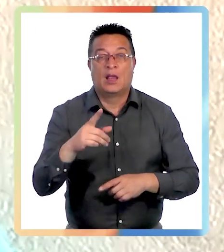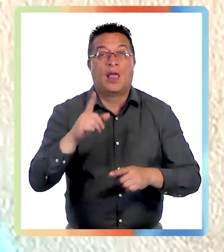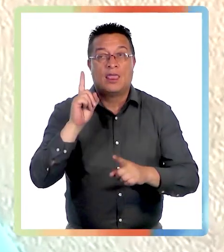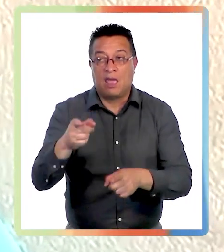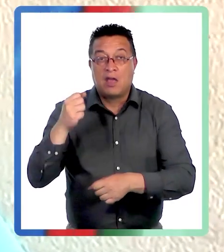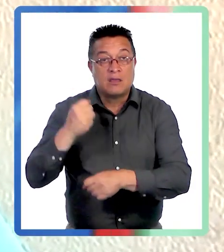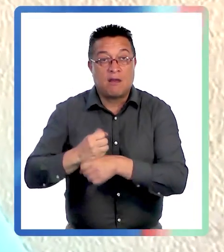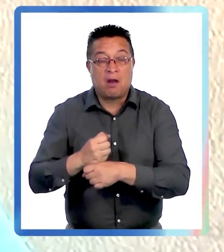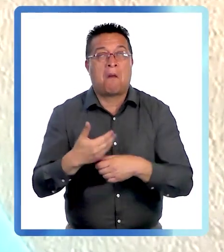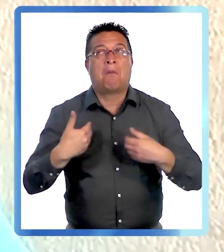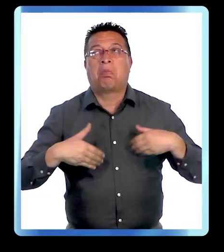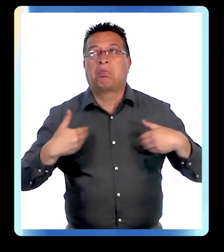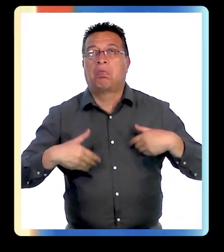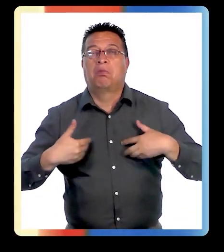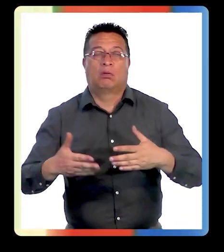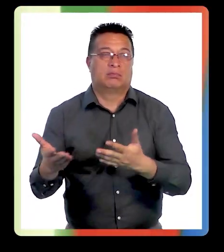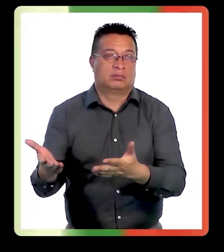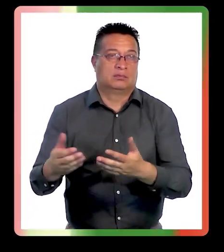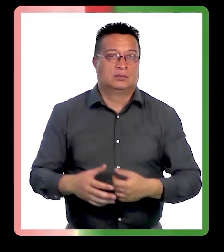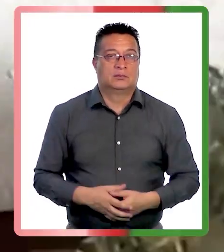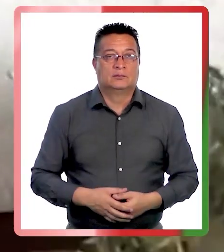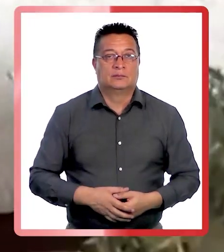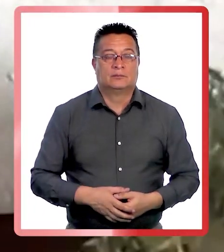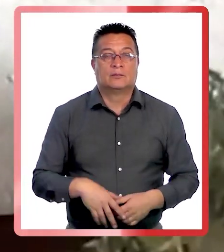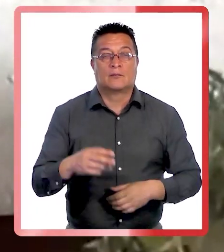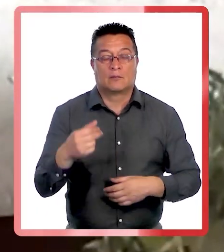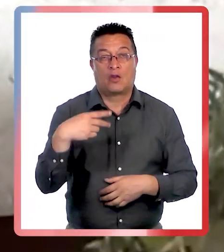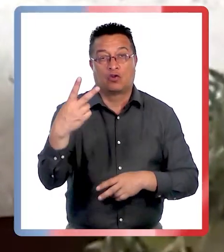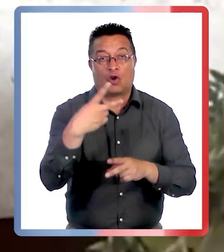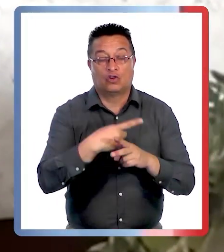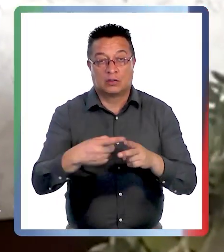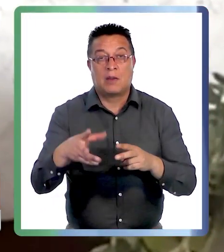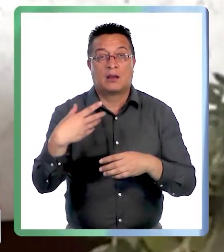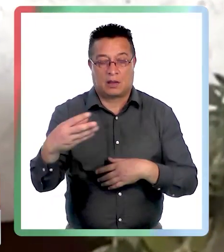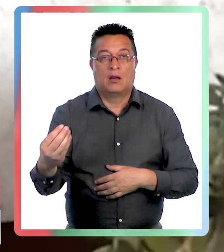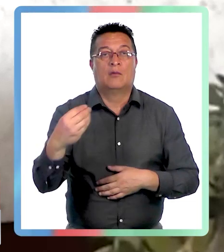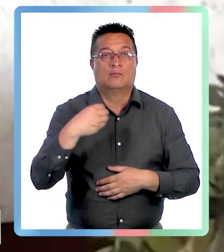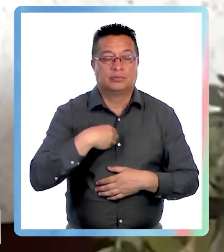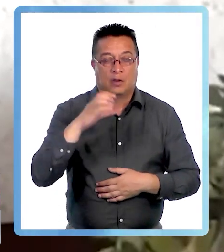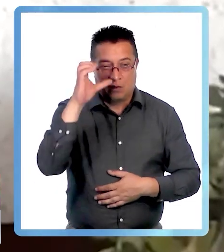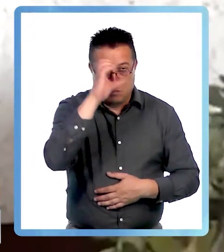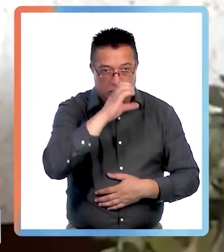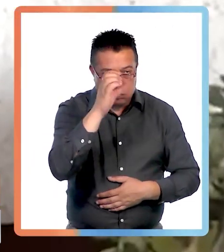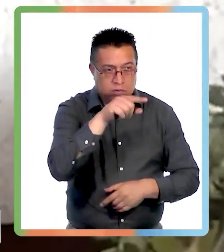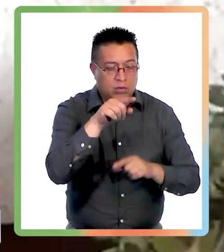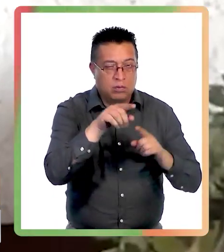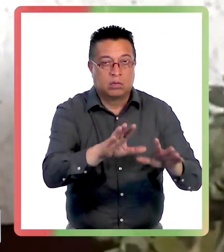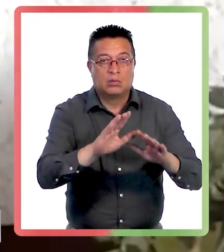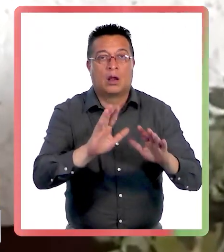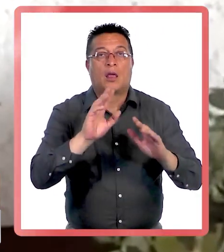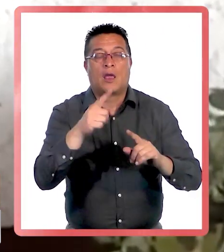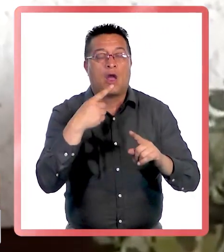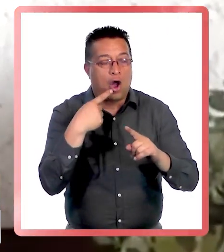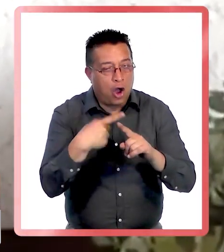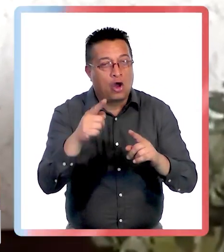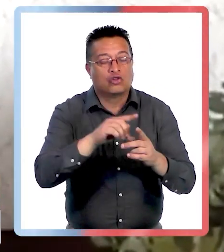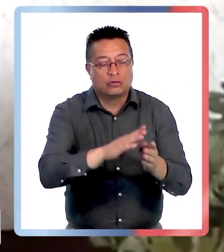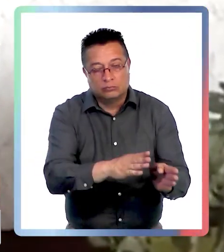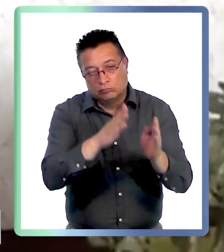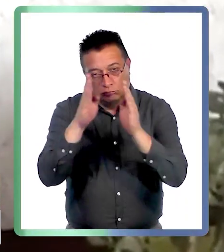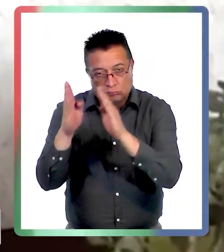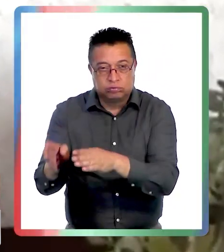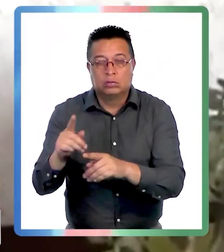los que tienen que hacer la pega no la hacen. Me la buscaron dos semanas, me dijeron que ya no iban a hacer búsqueda almacida, que se iban a